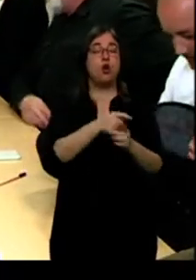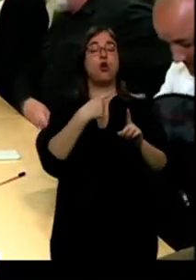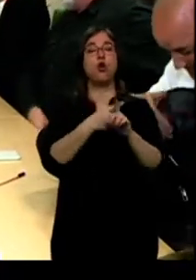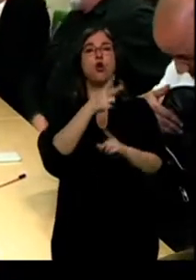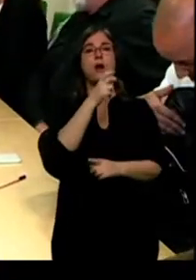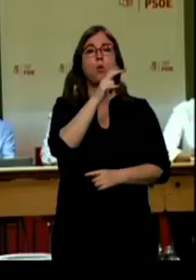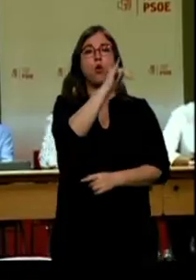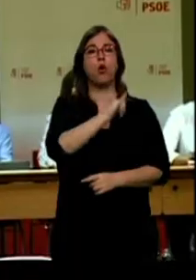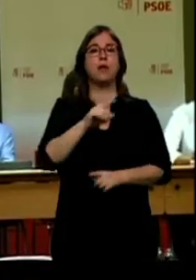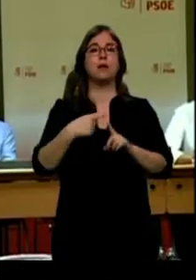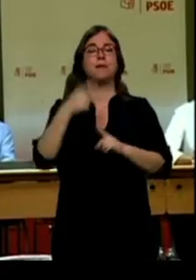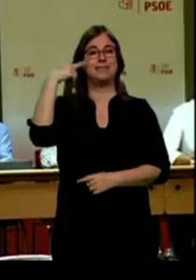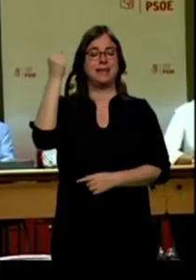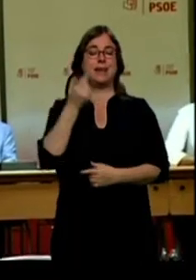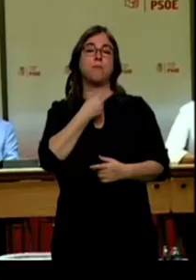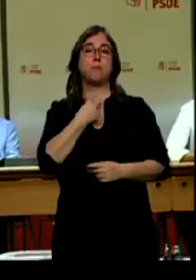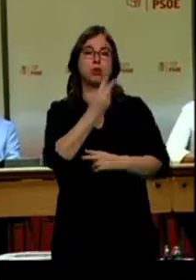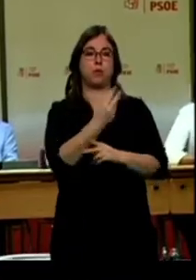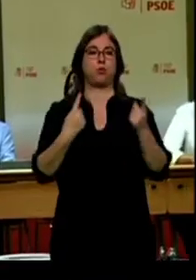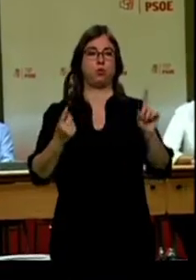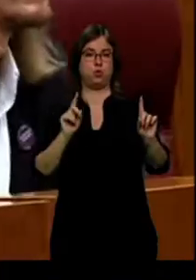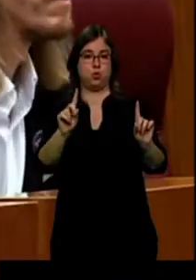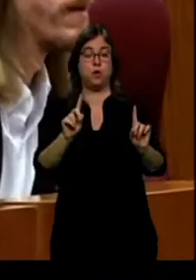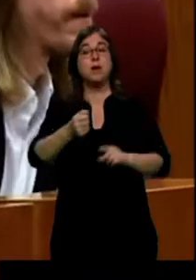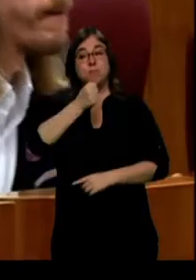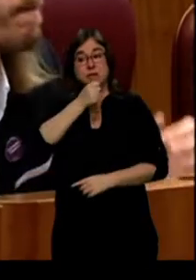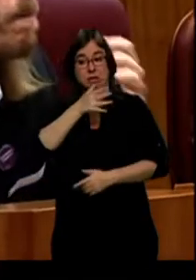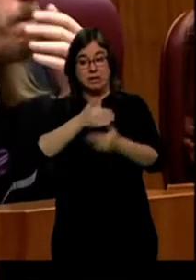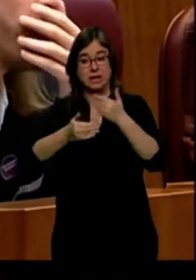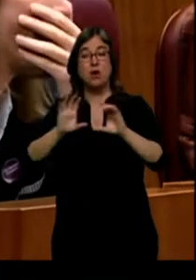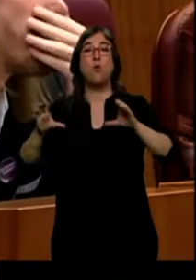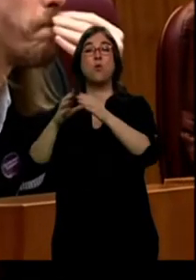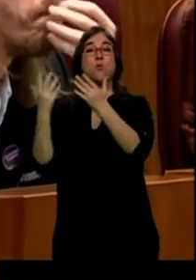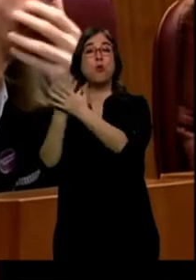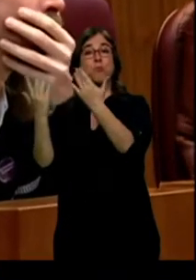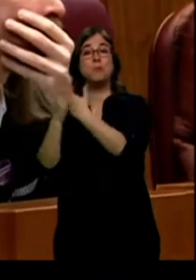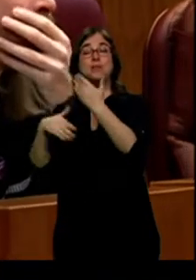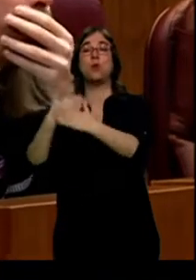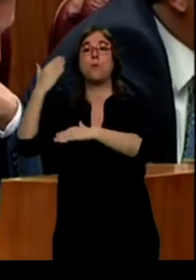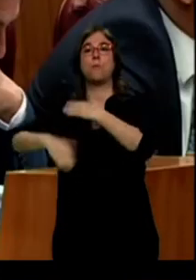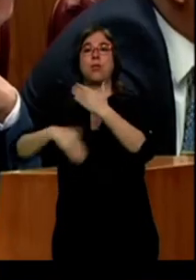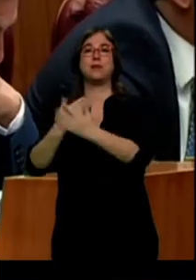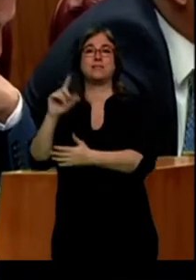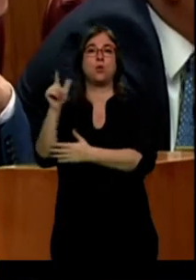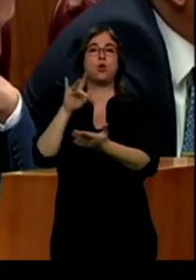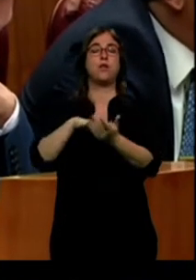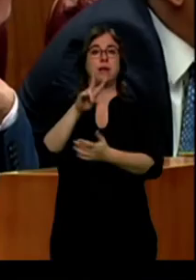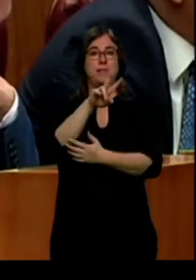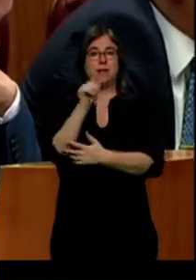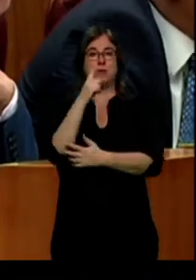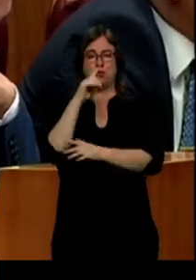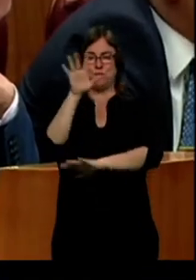portavoces. El PSOE informa en unas horas y el grupo mixto tiene de plazo hasta el día 21 de julio por la mayor complejidad de su